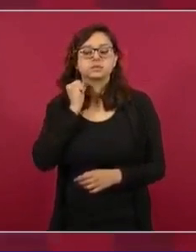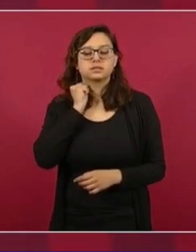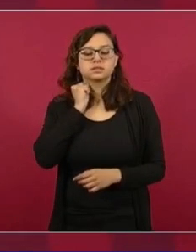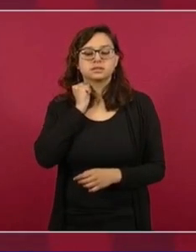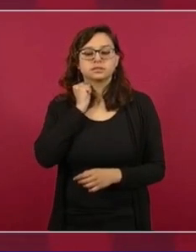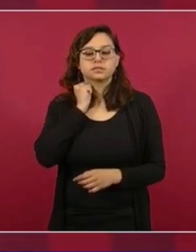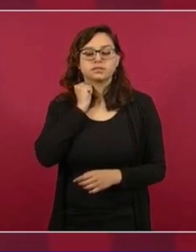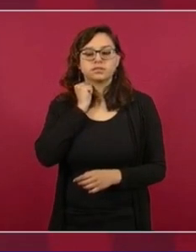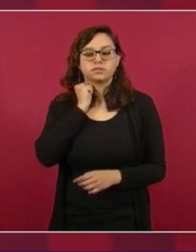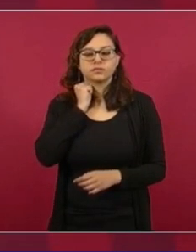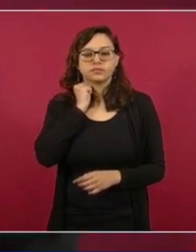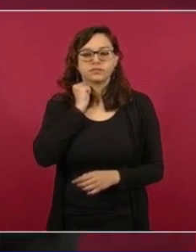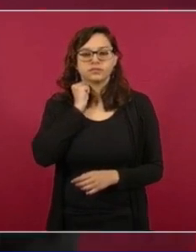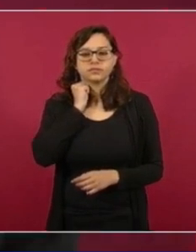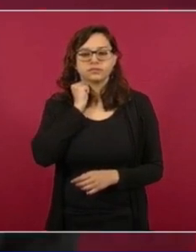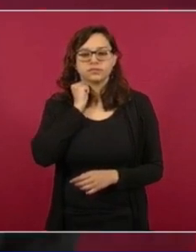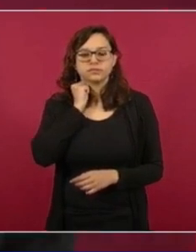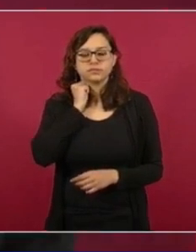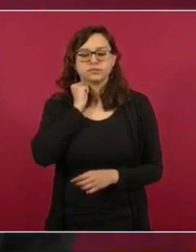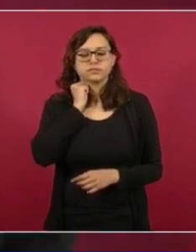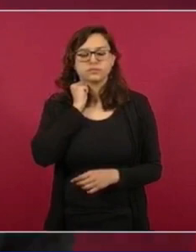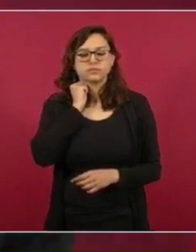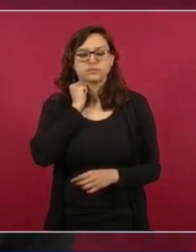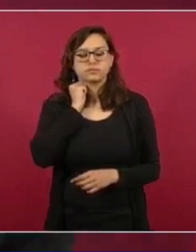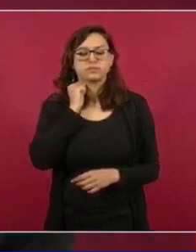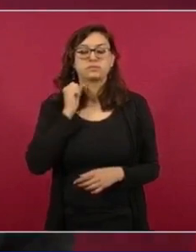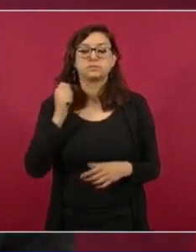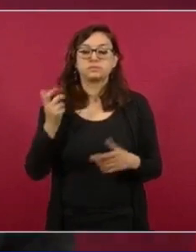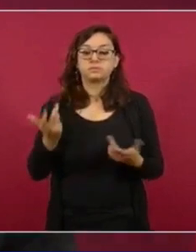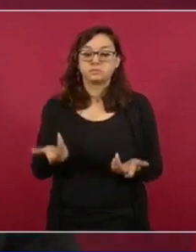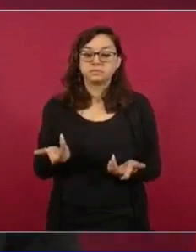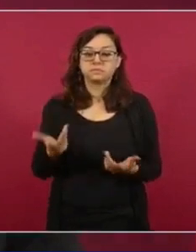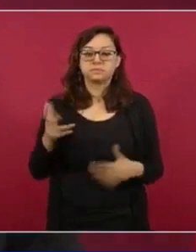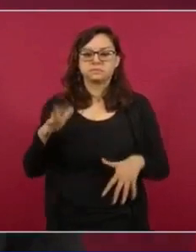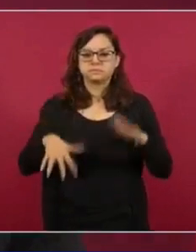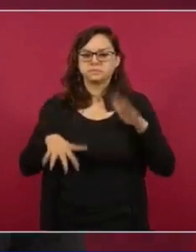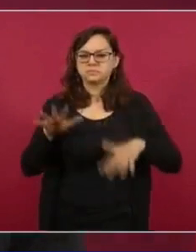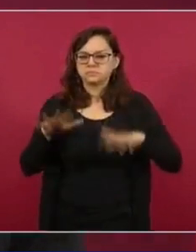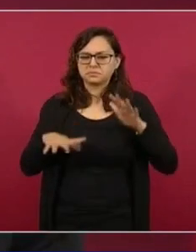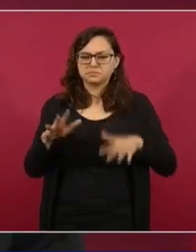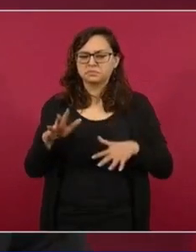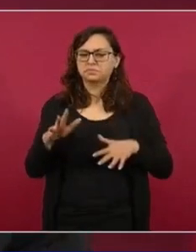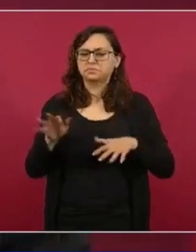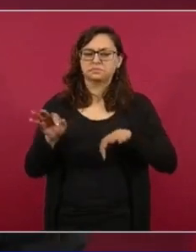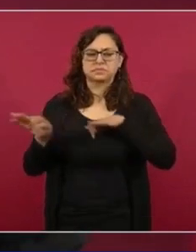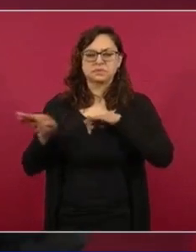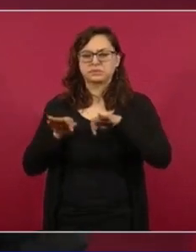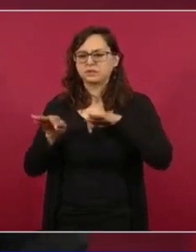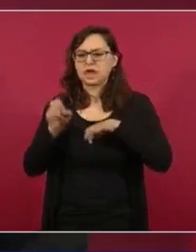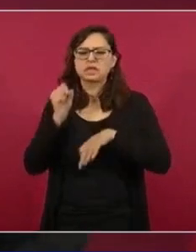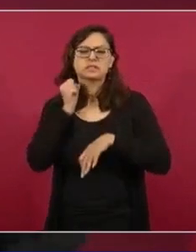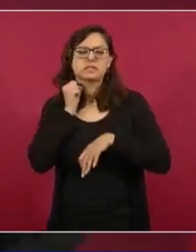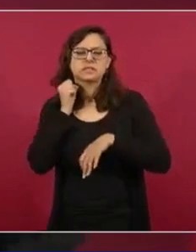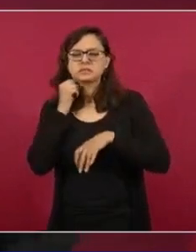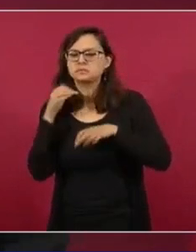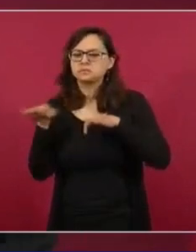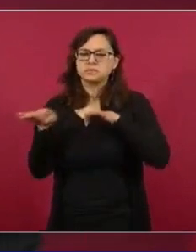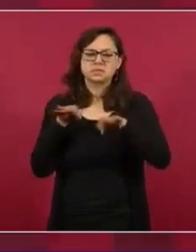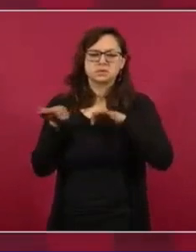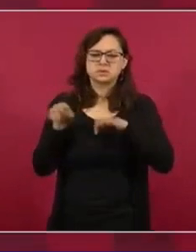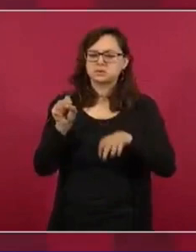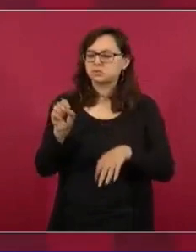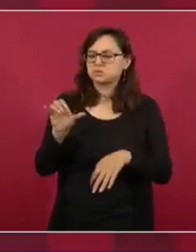y cuando no estaba ni en la Corte ni en el Senado acostumbraba a ir a